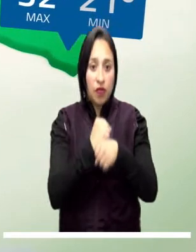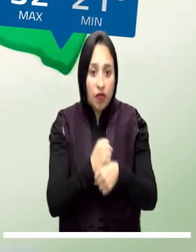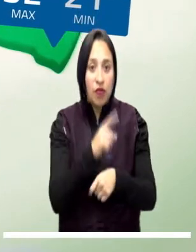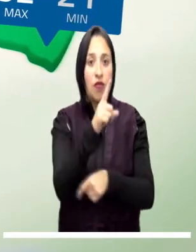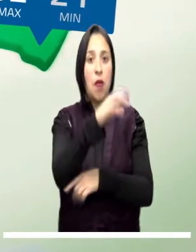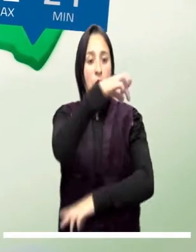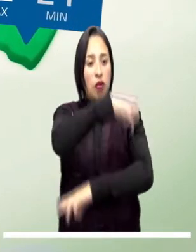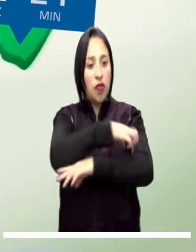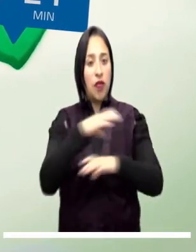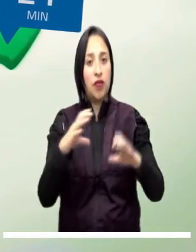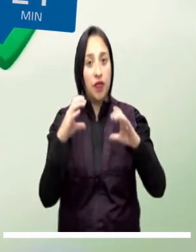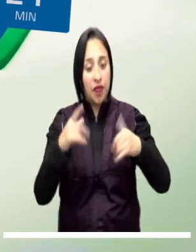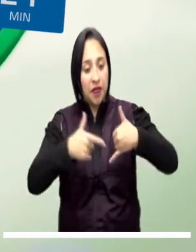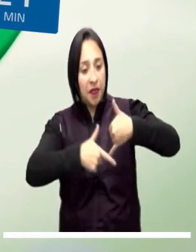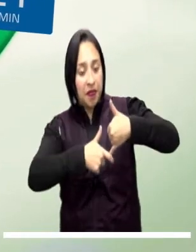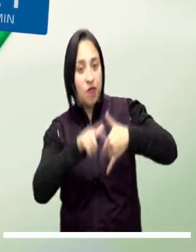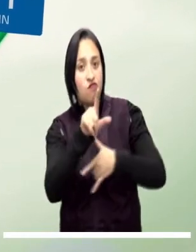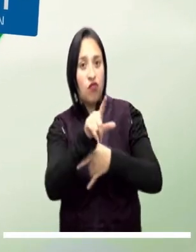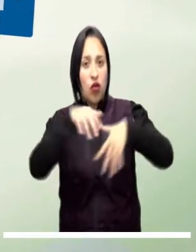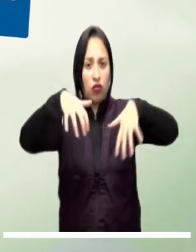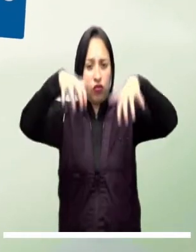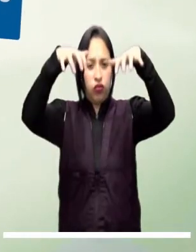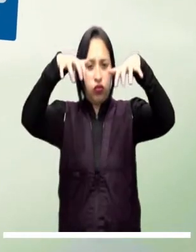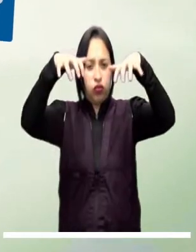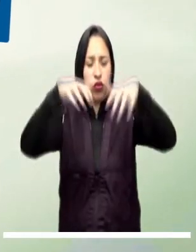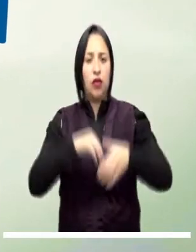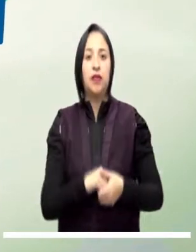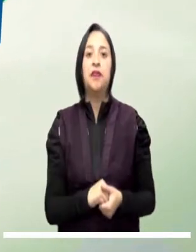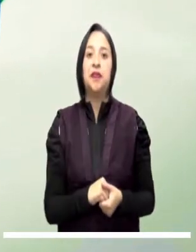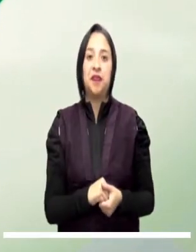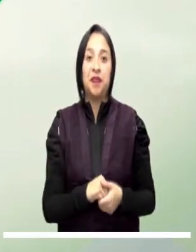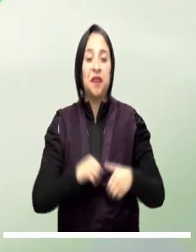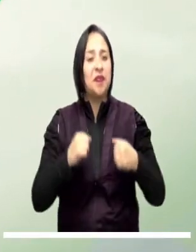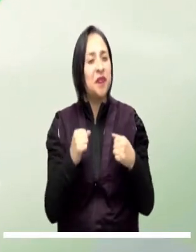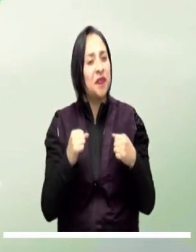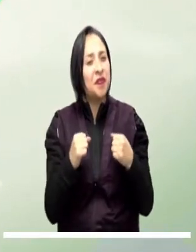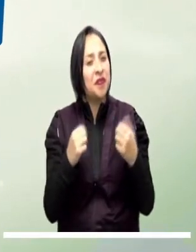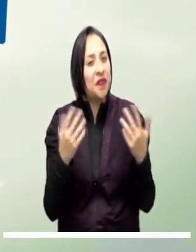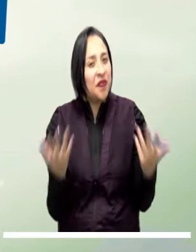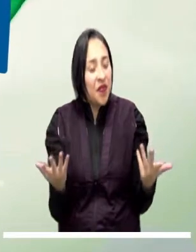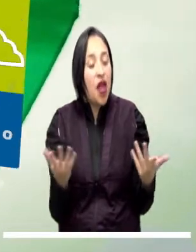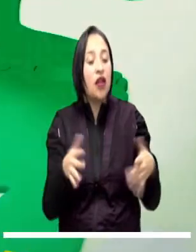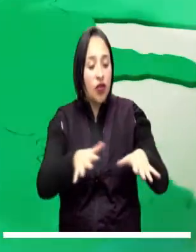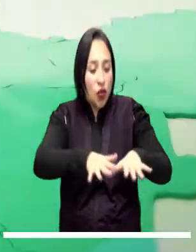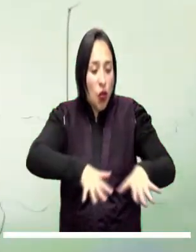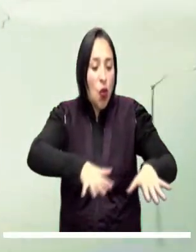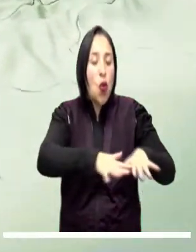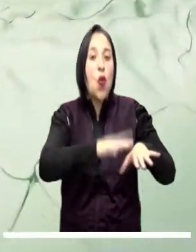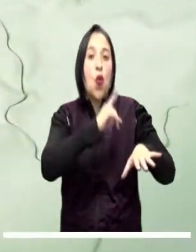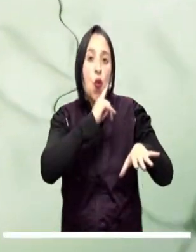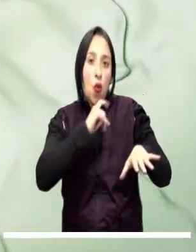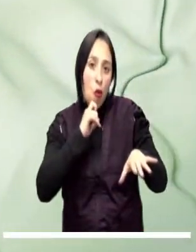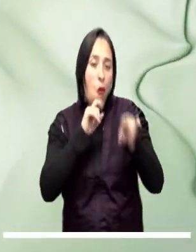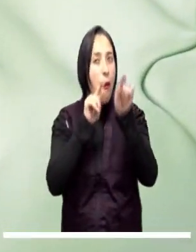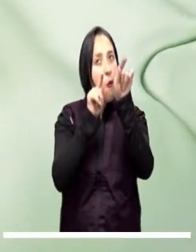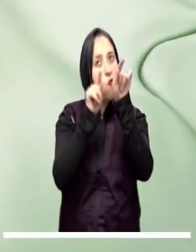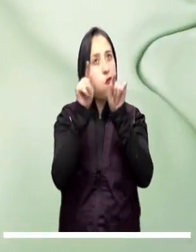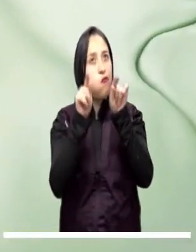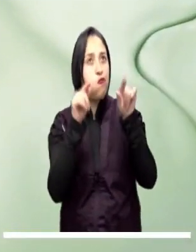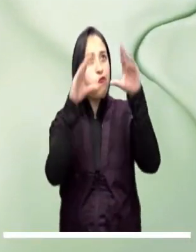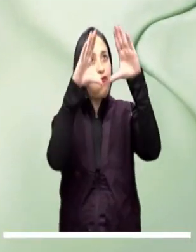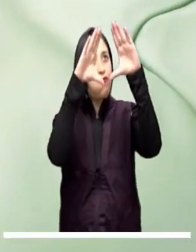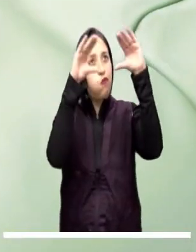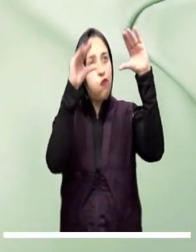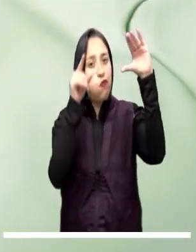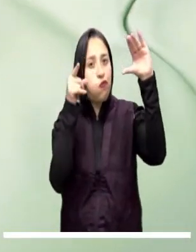Guainía, Baupés, Putumayo, Caquetá y Amazonas. La capital colombiana promete tiempo seco y